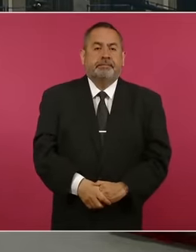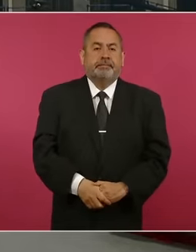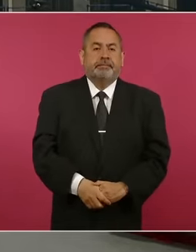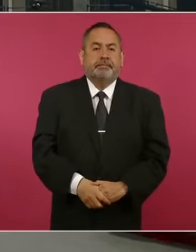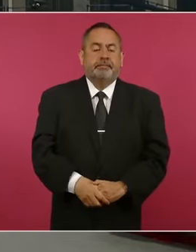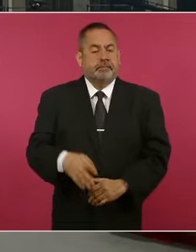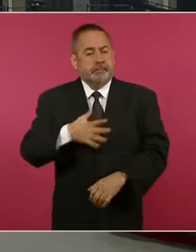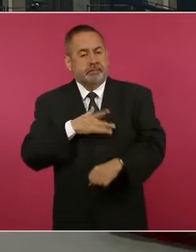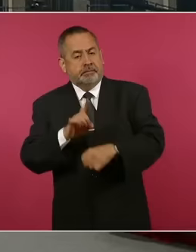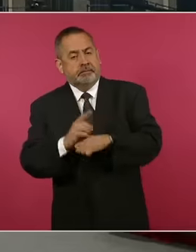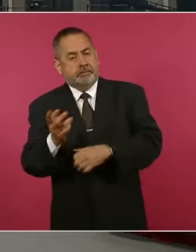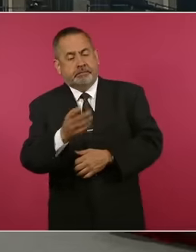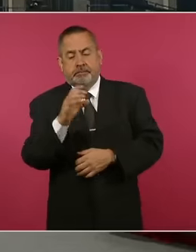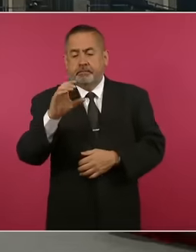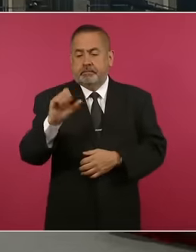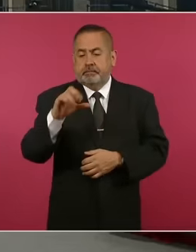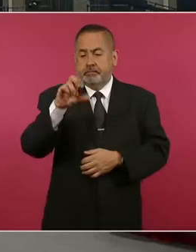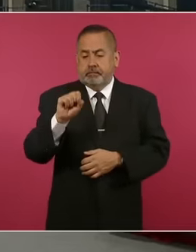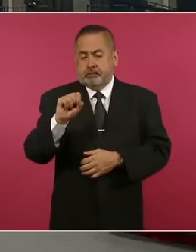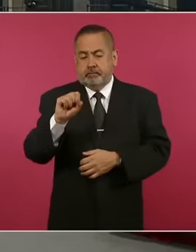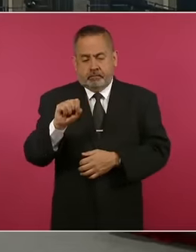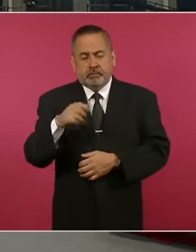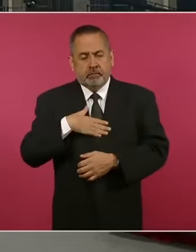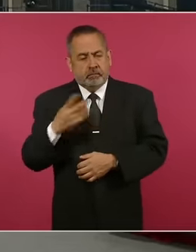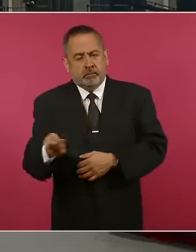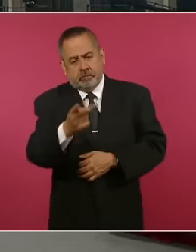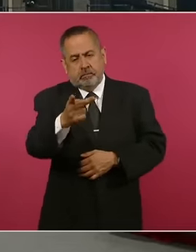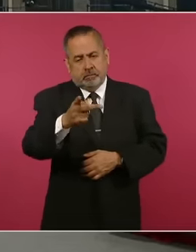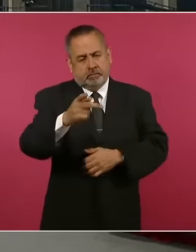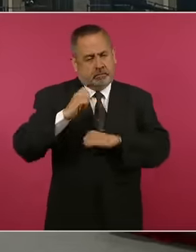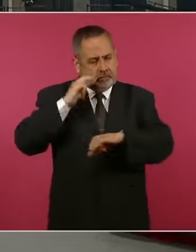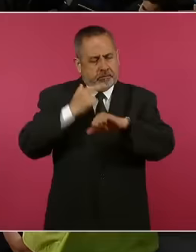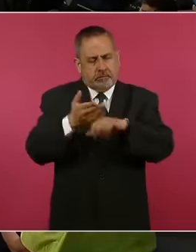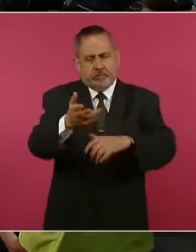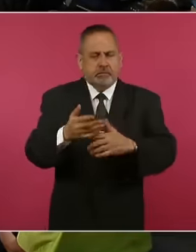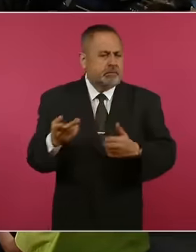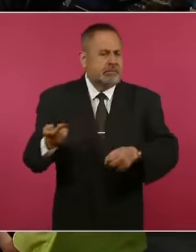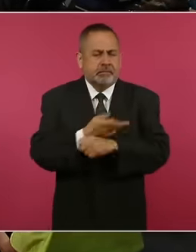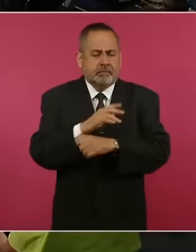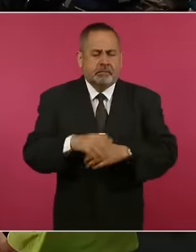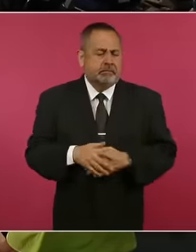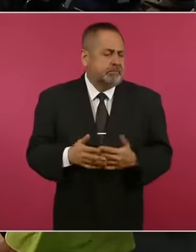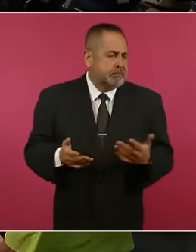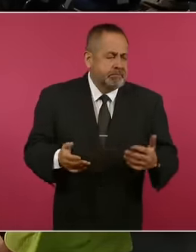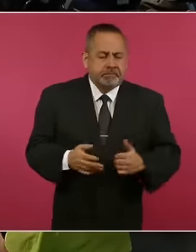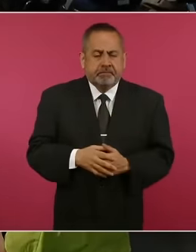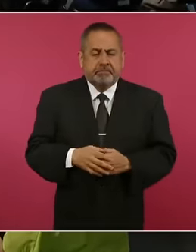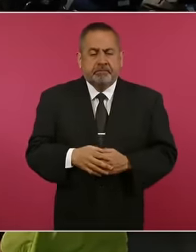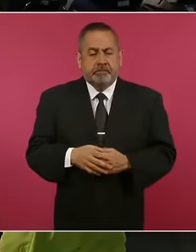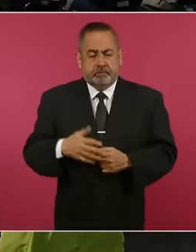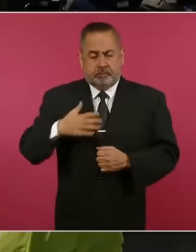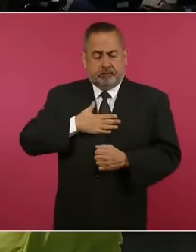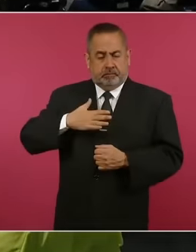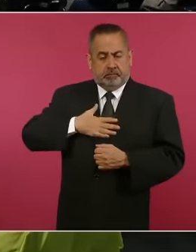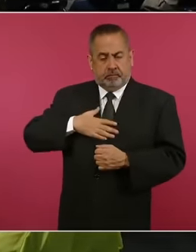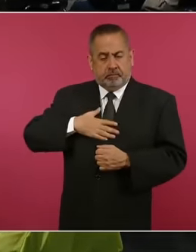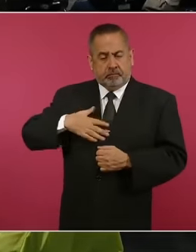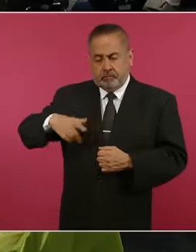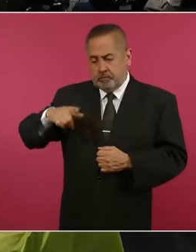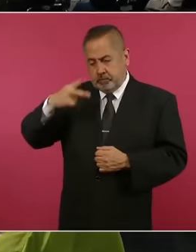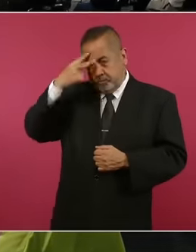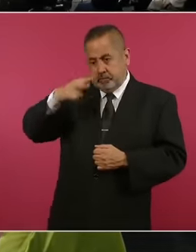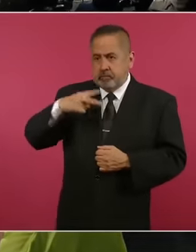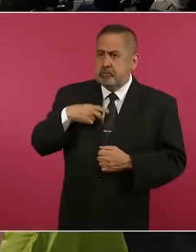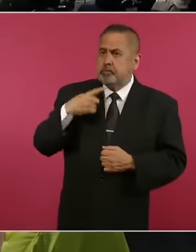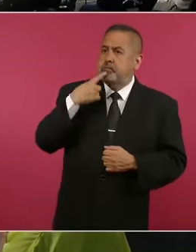Buen día, presidente Carlos Dominguez de Nación 14. Preguntarle, canciller, ¿cuáles son las consecuencias directas que el Estado mexicano espera que enfrente